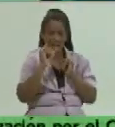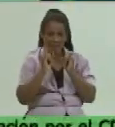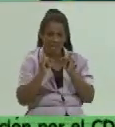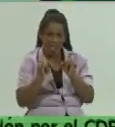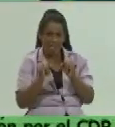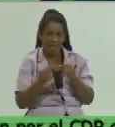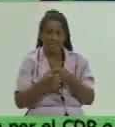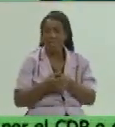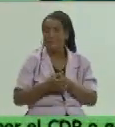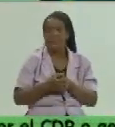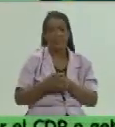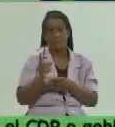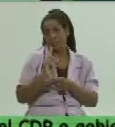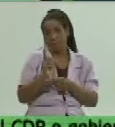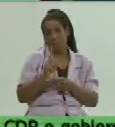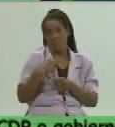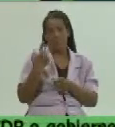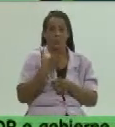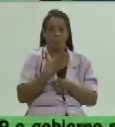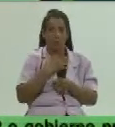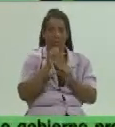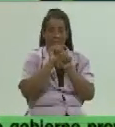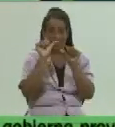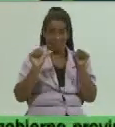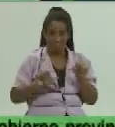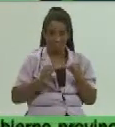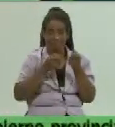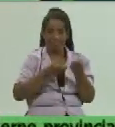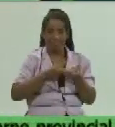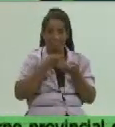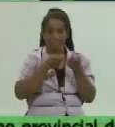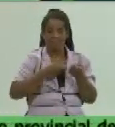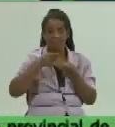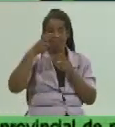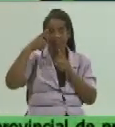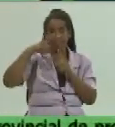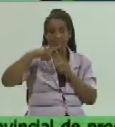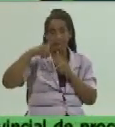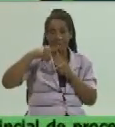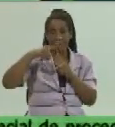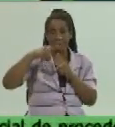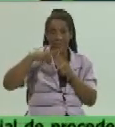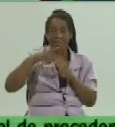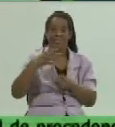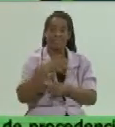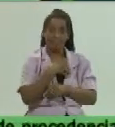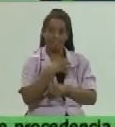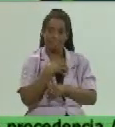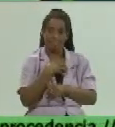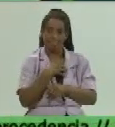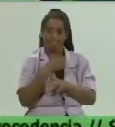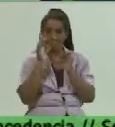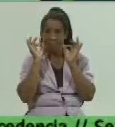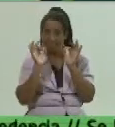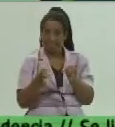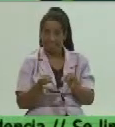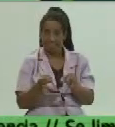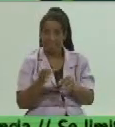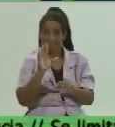nosotros en el sistema de la agricultura con la tarea que tenemos para sostener lo anterior